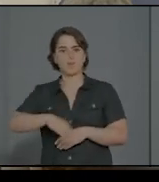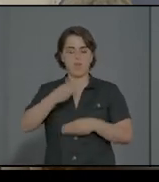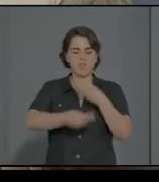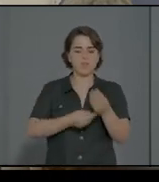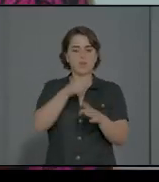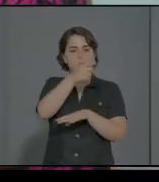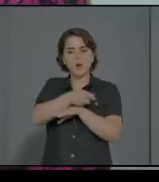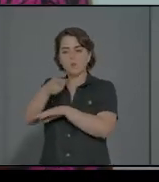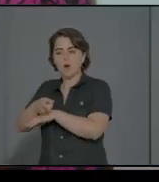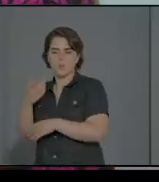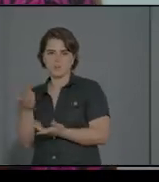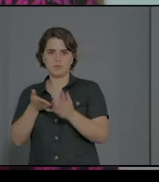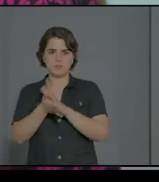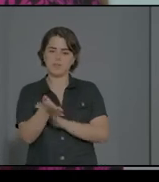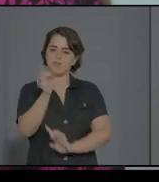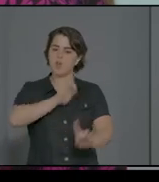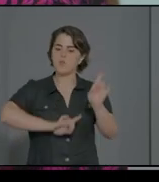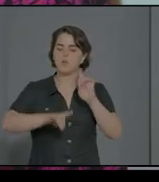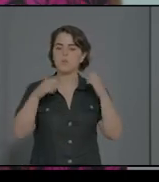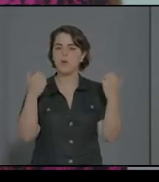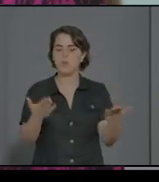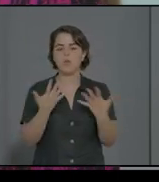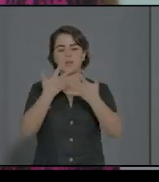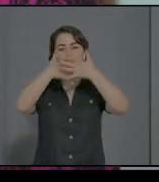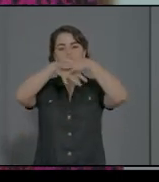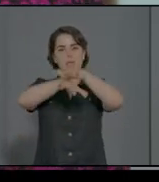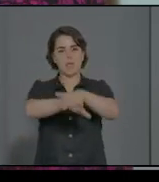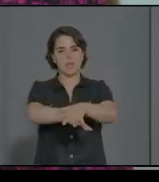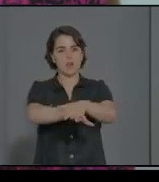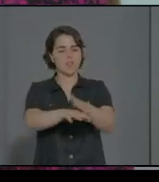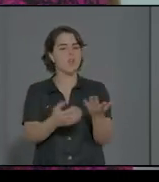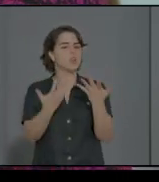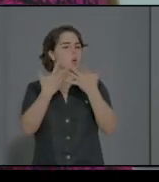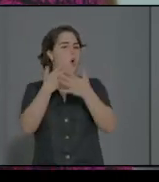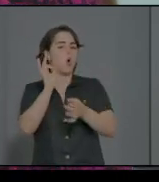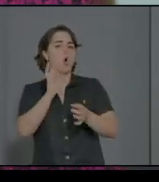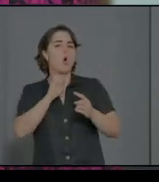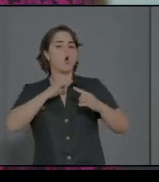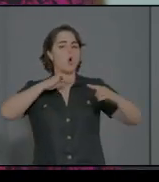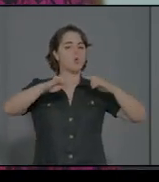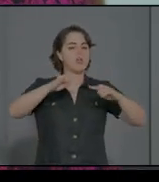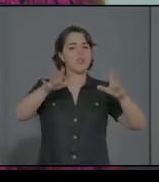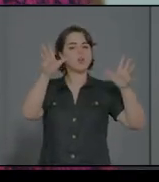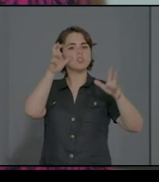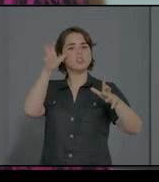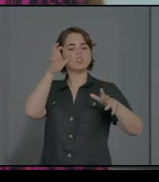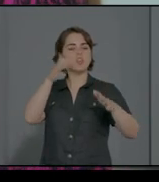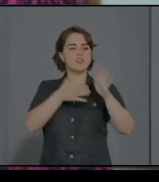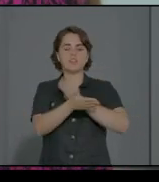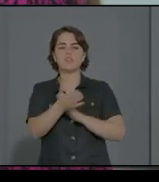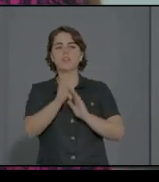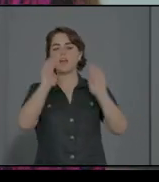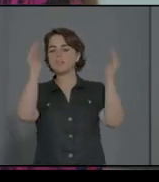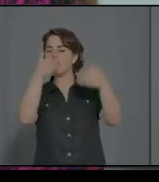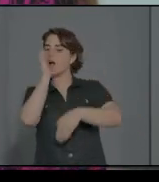integración o de coordinación sensorial que afecta a los niños con TEA. Aquí el terapeuta no ha hecho nada,